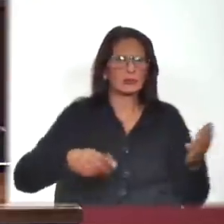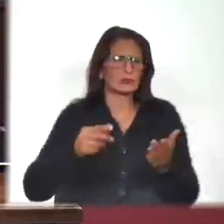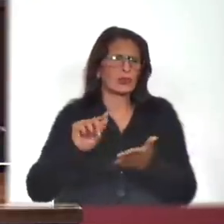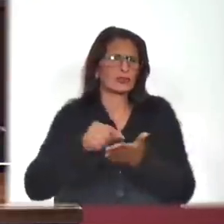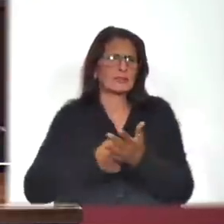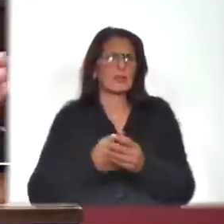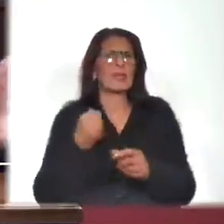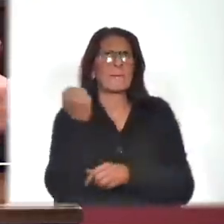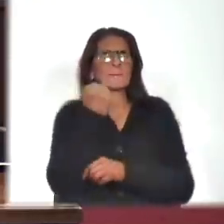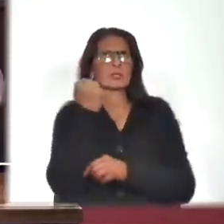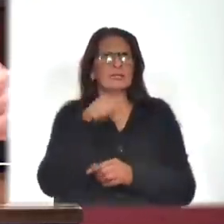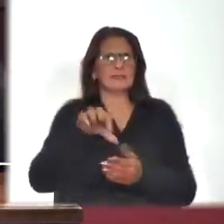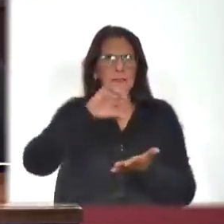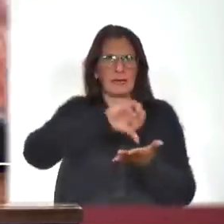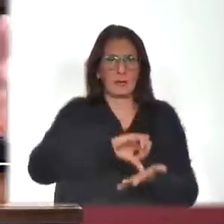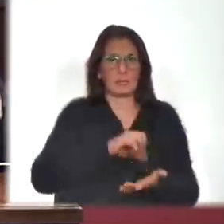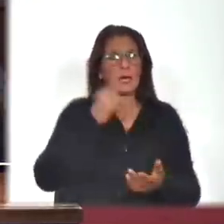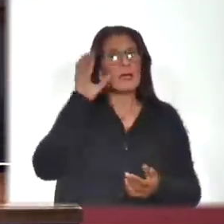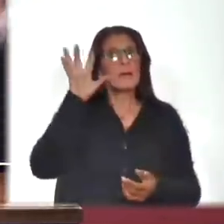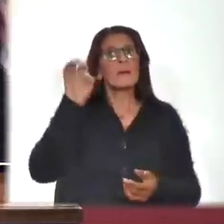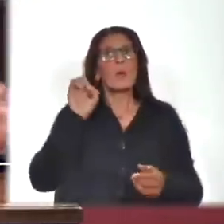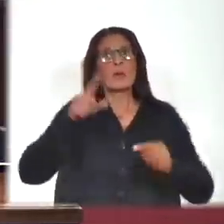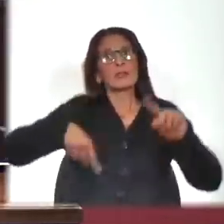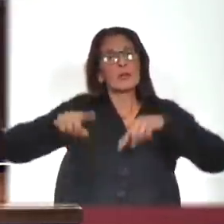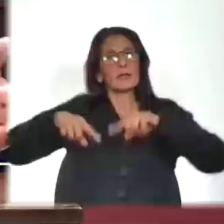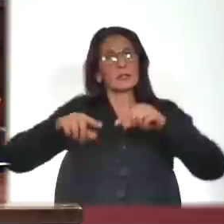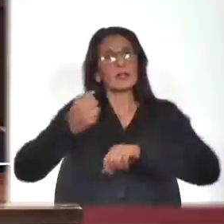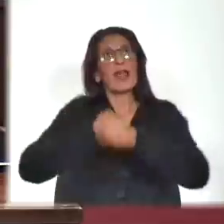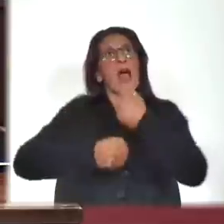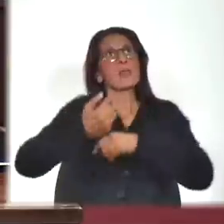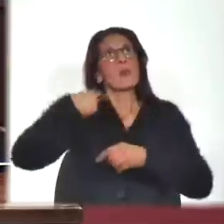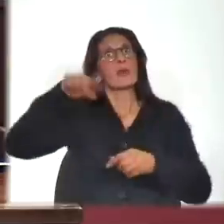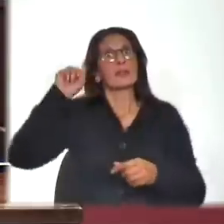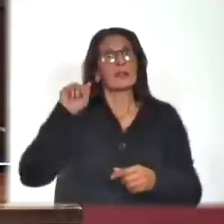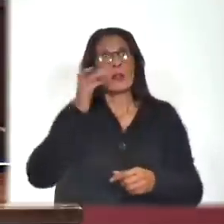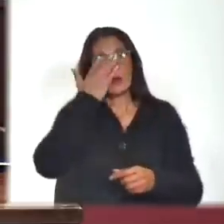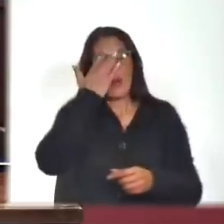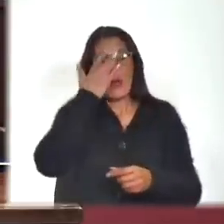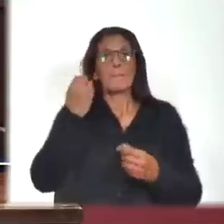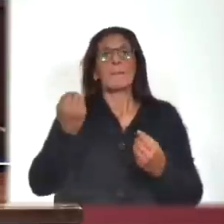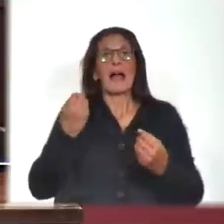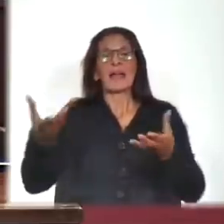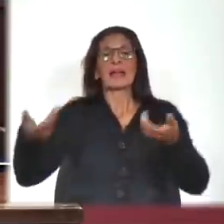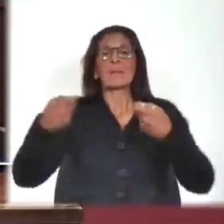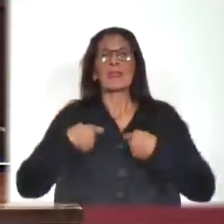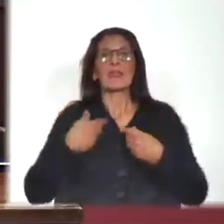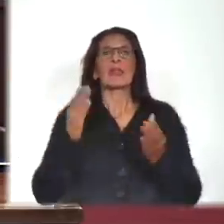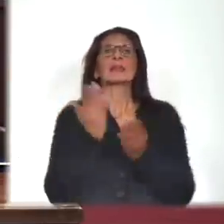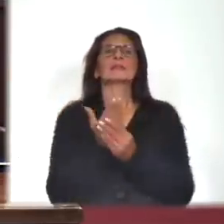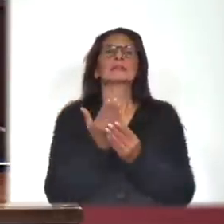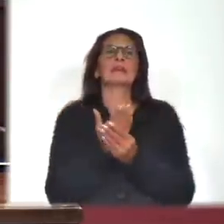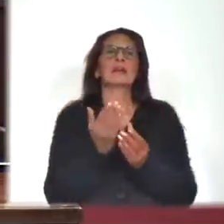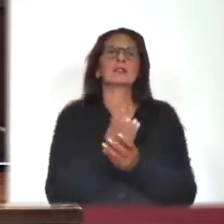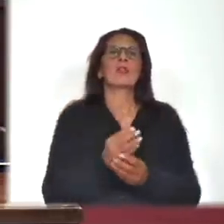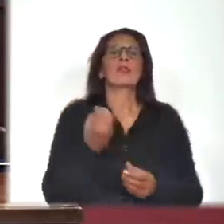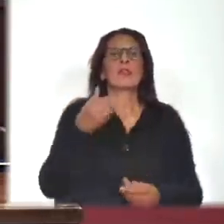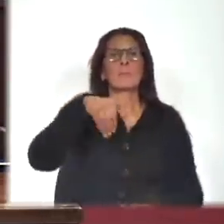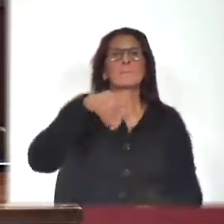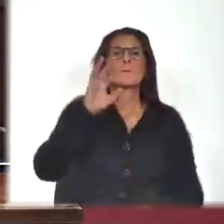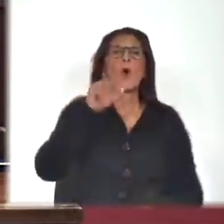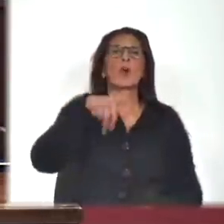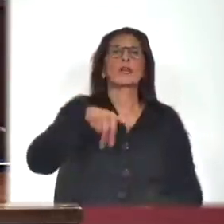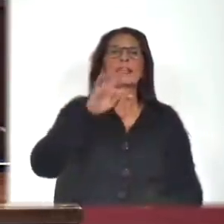para el país. Recuerdo las gestiones que hicimos en el Parlamento en los anteriores para tener acceso al expediente de la inversión de Montes del Plata.